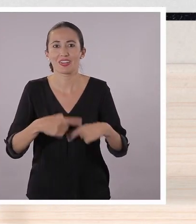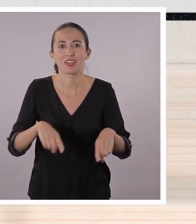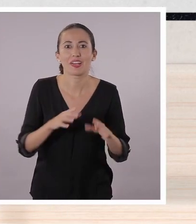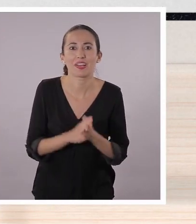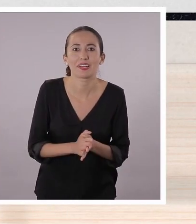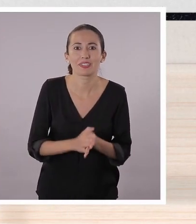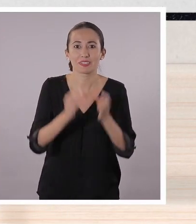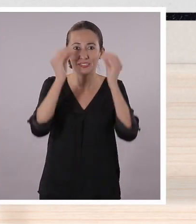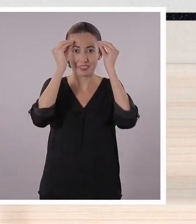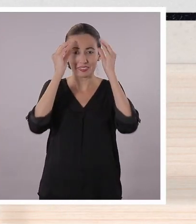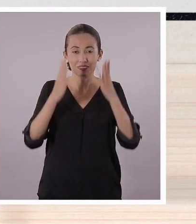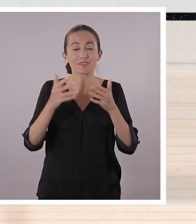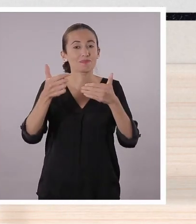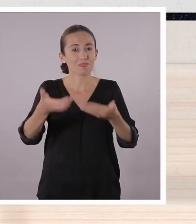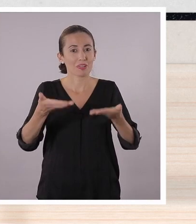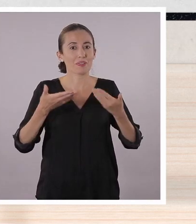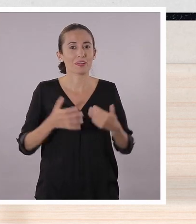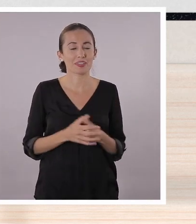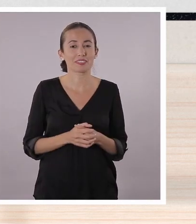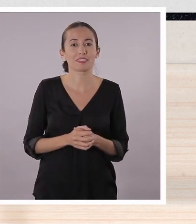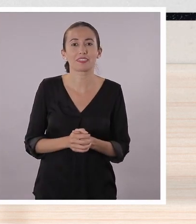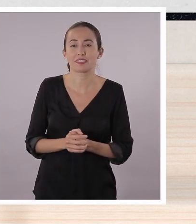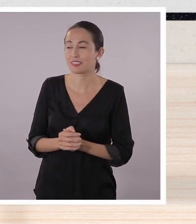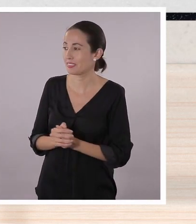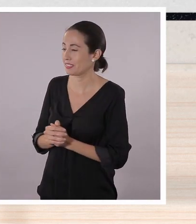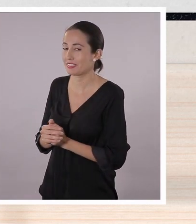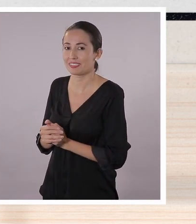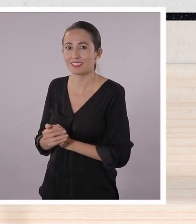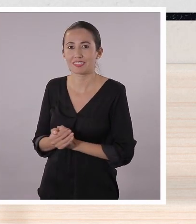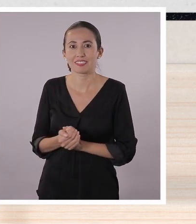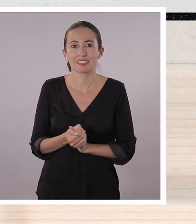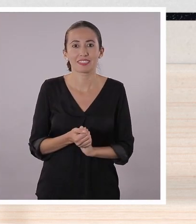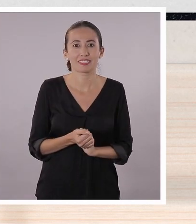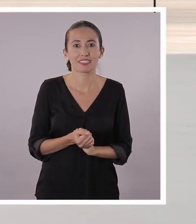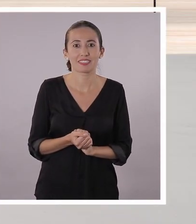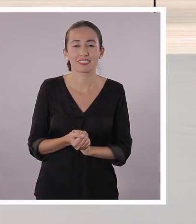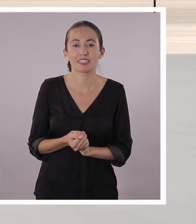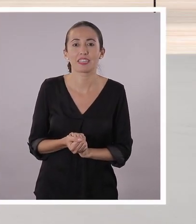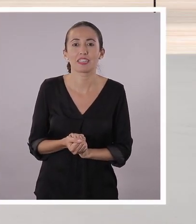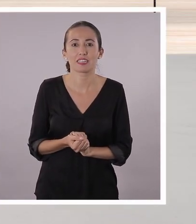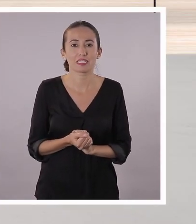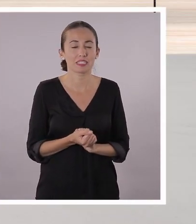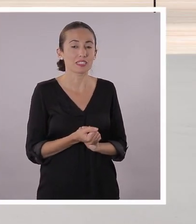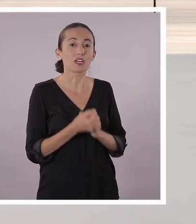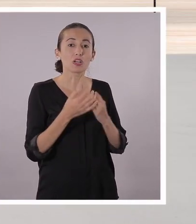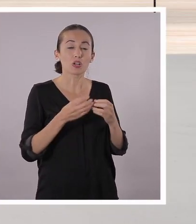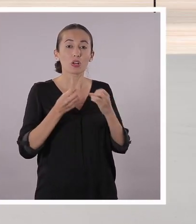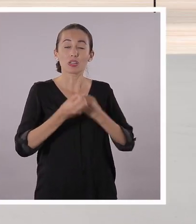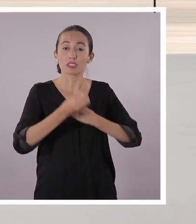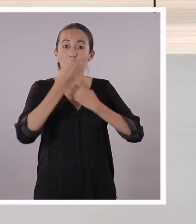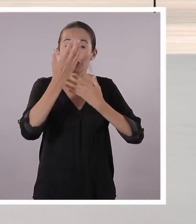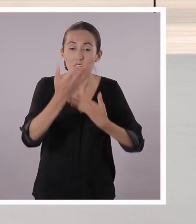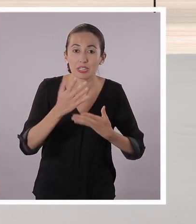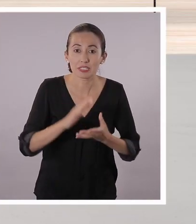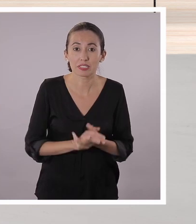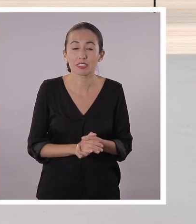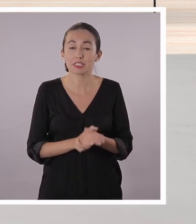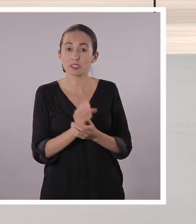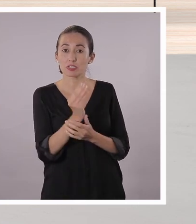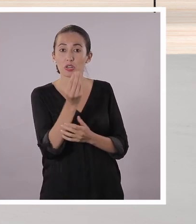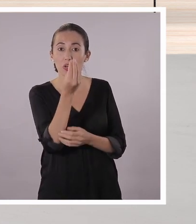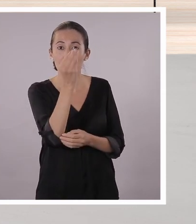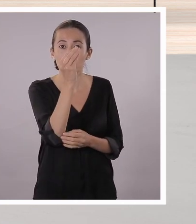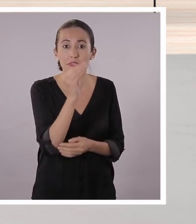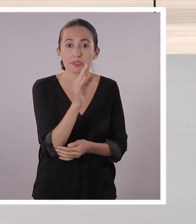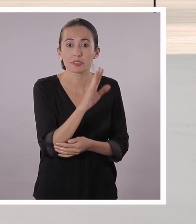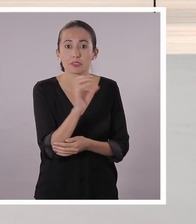Hola profe, muy bien y bienvenido. Hola chicos y chicas, ¿cómo están? Muchas gracias por la bienvenida. Profe, les estaba contando a los chicos